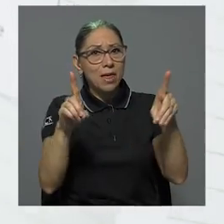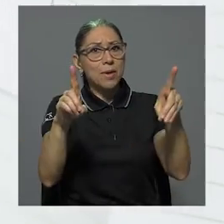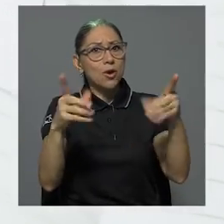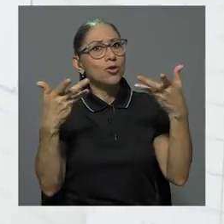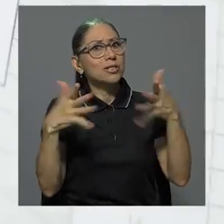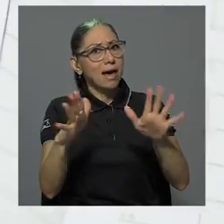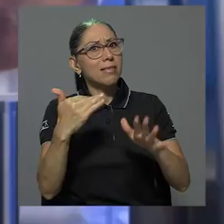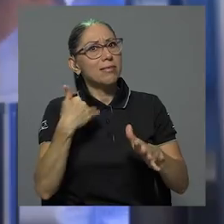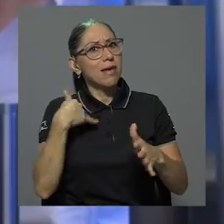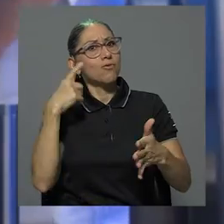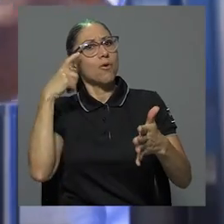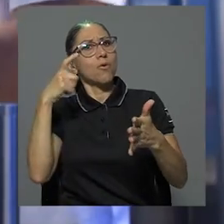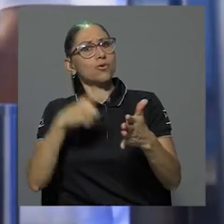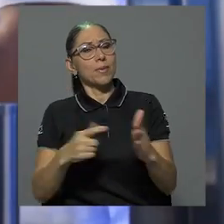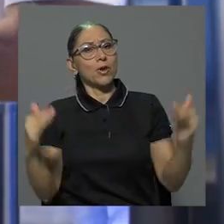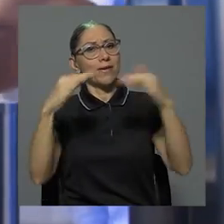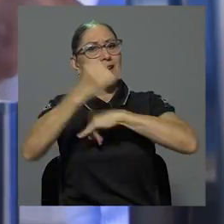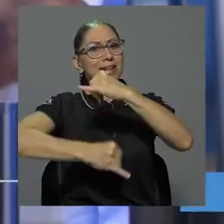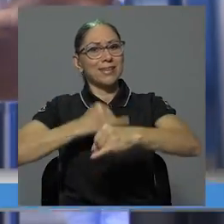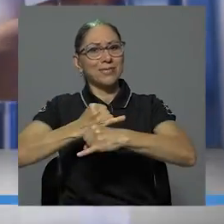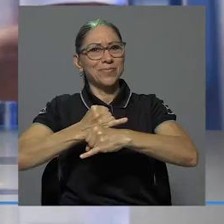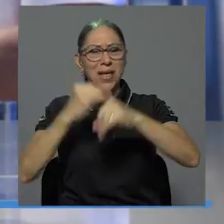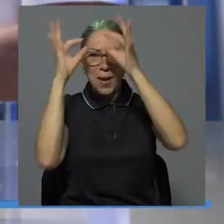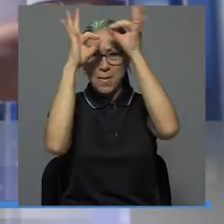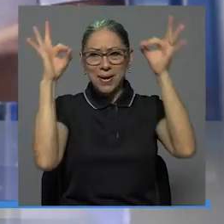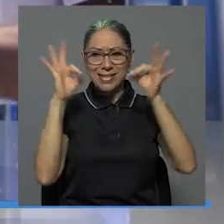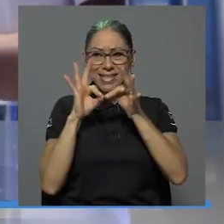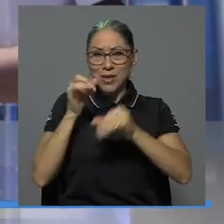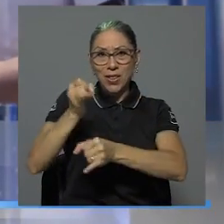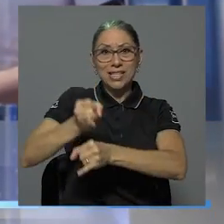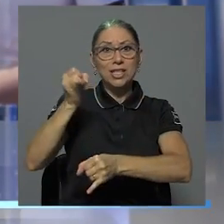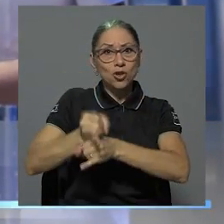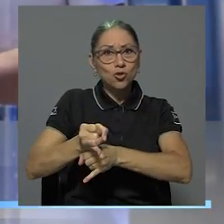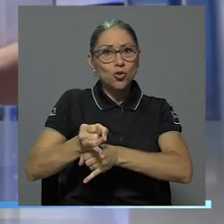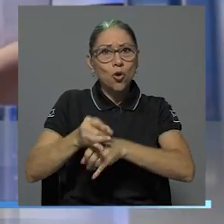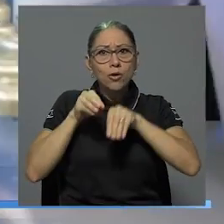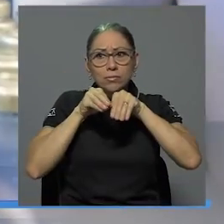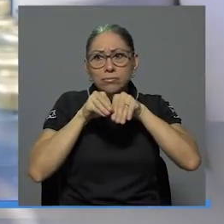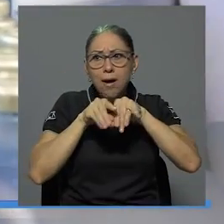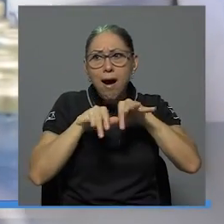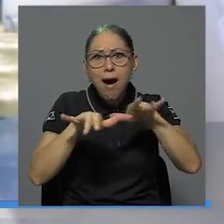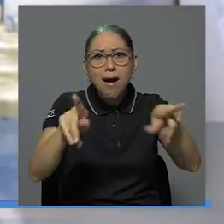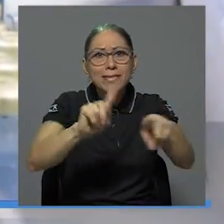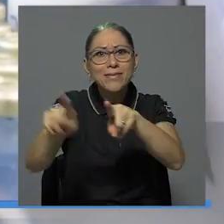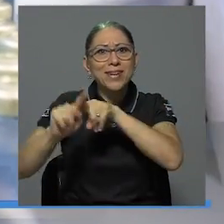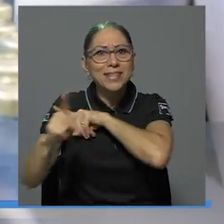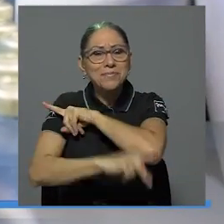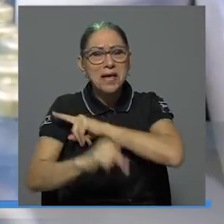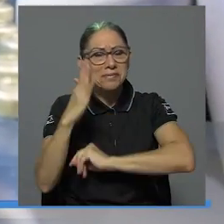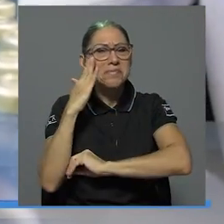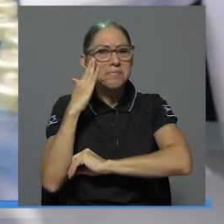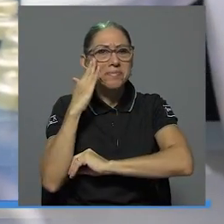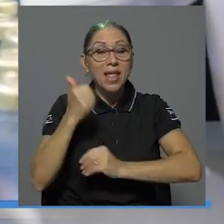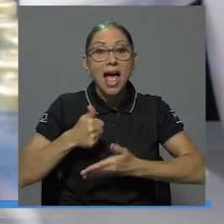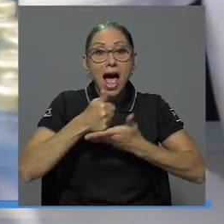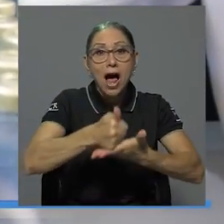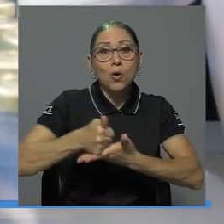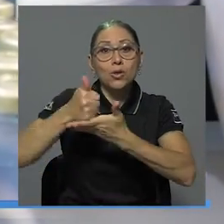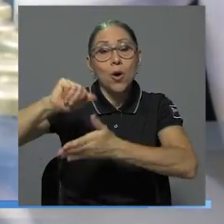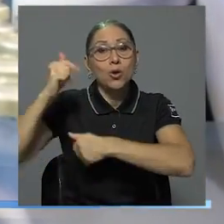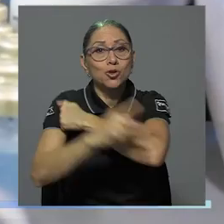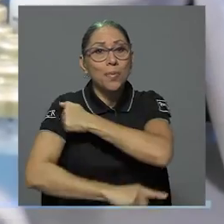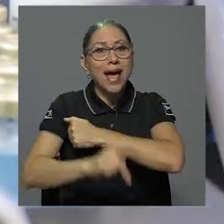internacional. El prestigio del Instituto ha trascendido fronteras pues ha contribuido a otros países de